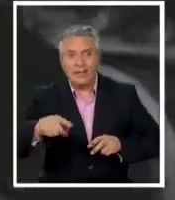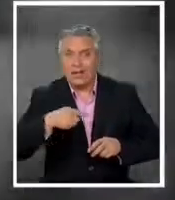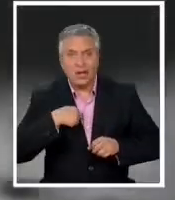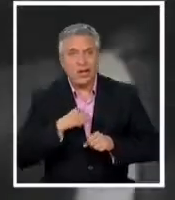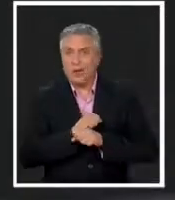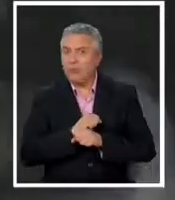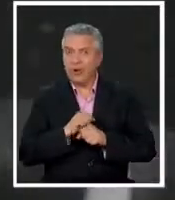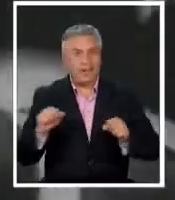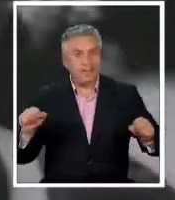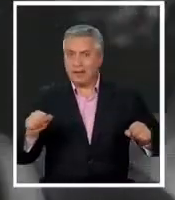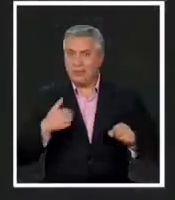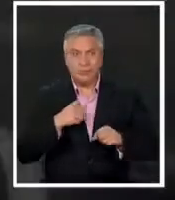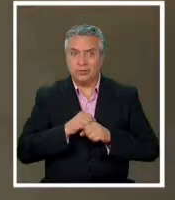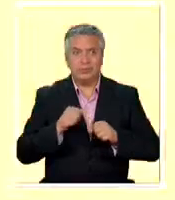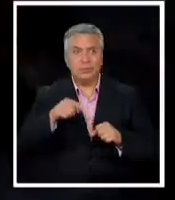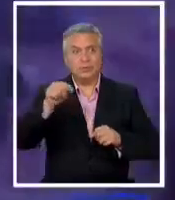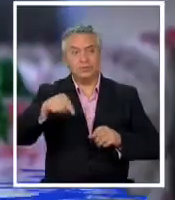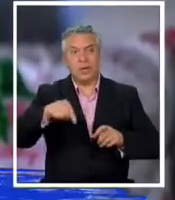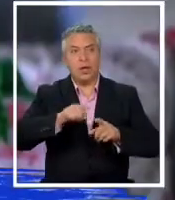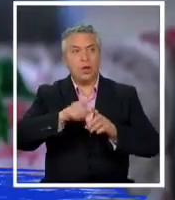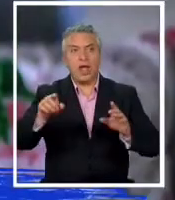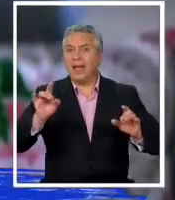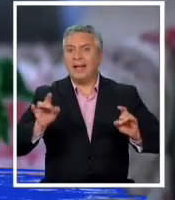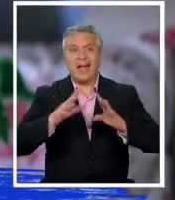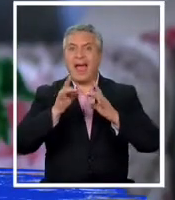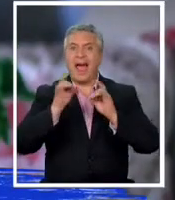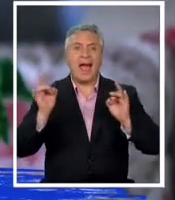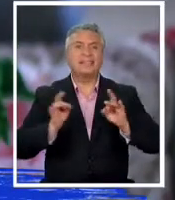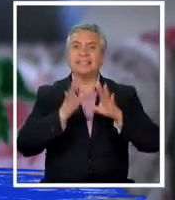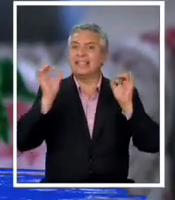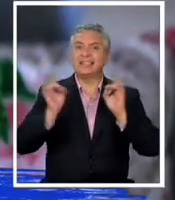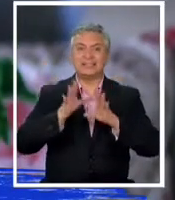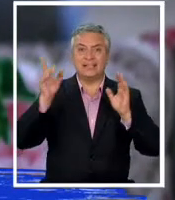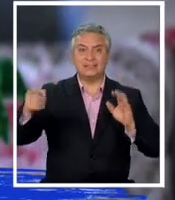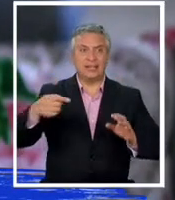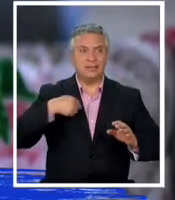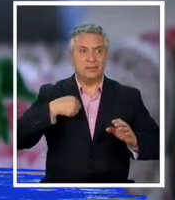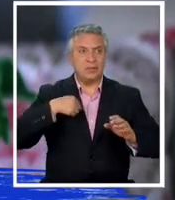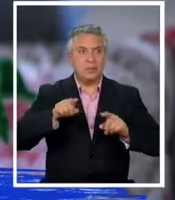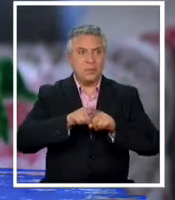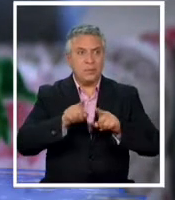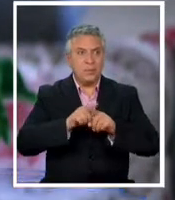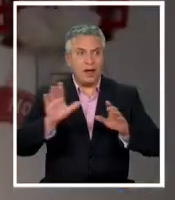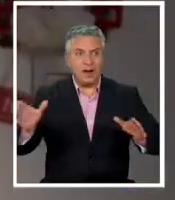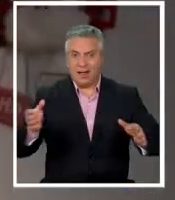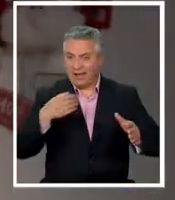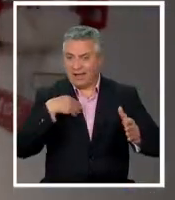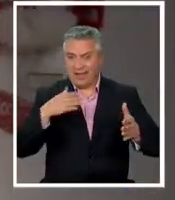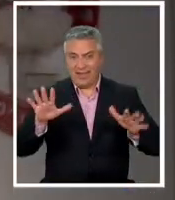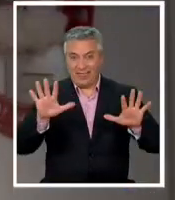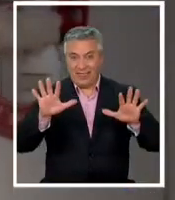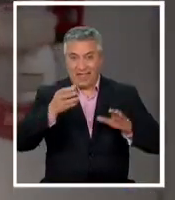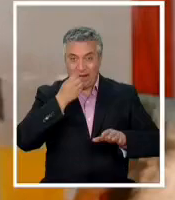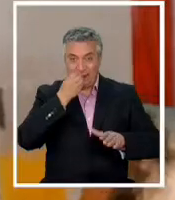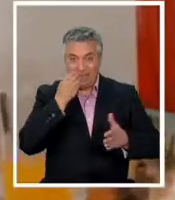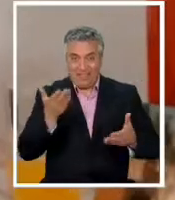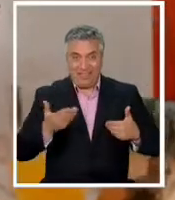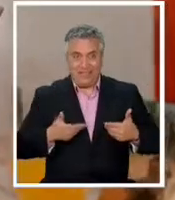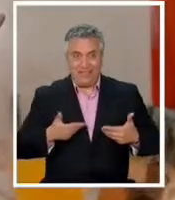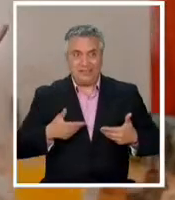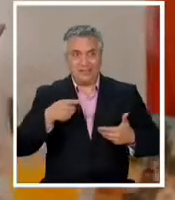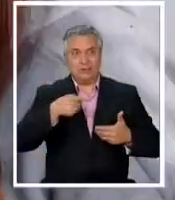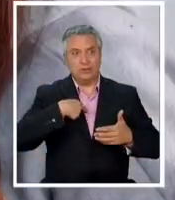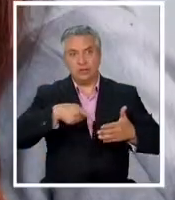oye en la caja de accidentes me dieron como 10 comillas a mí fue a comprarse